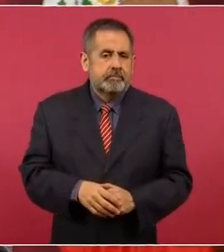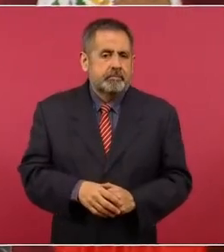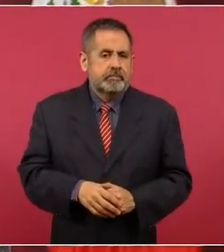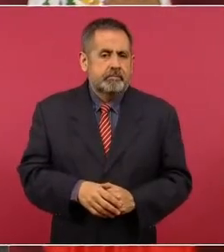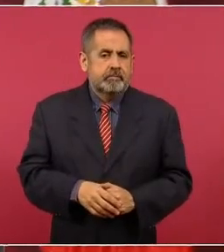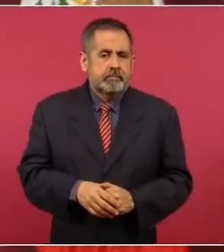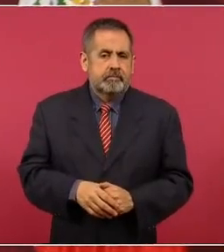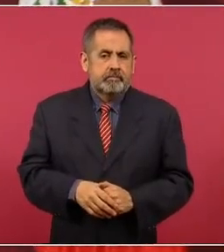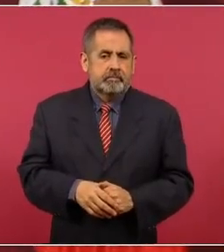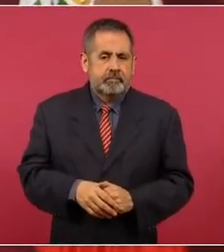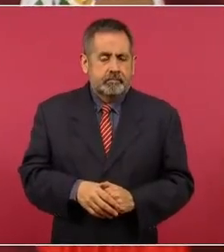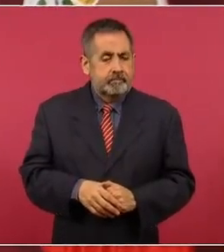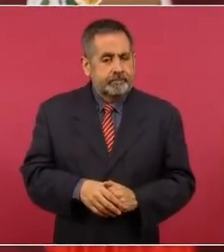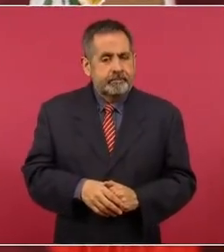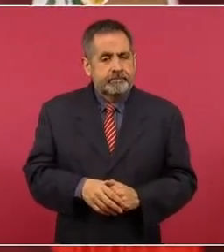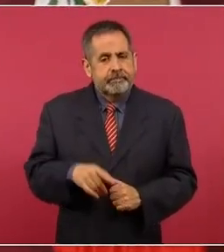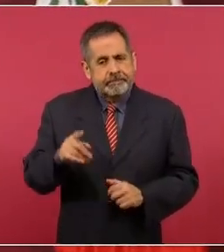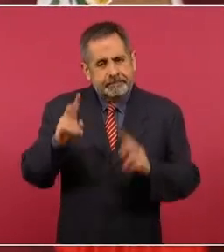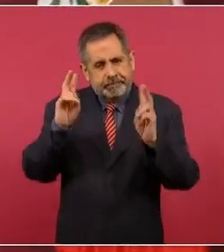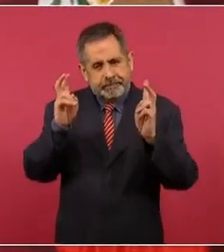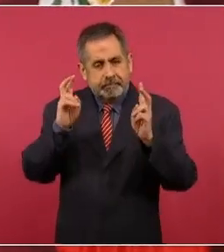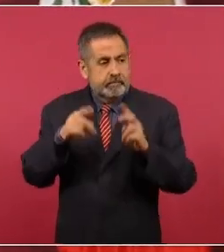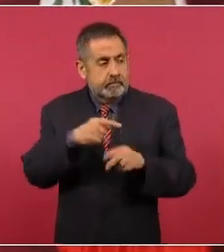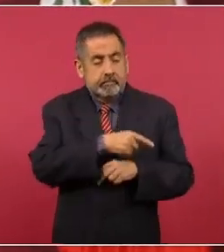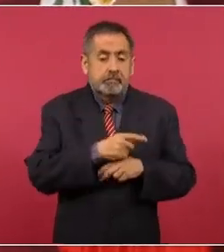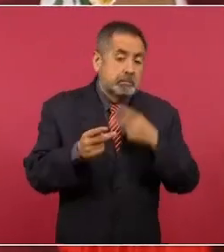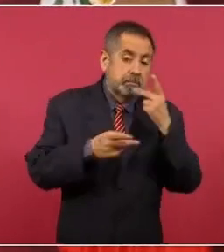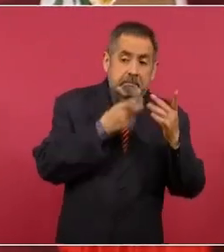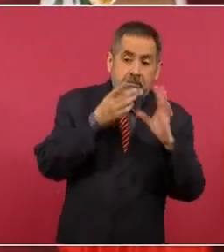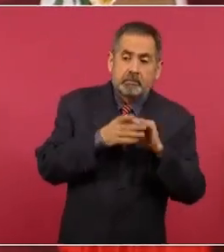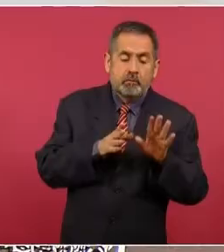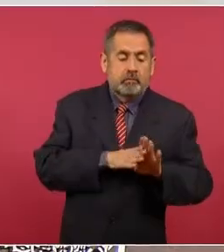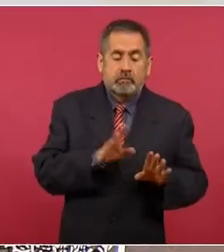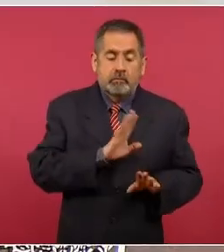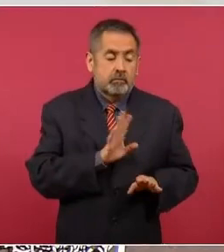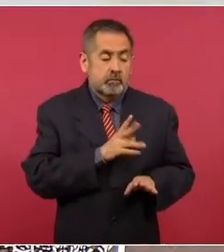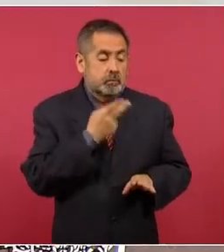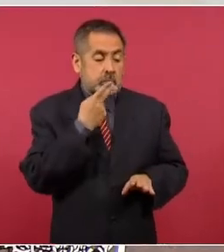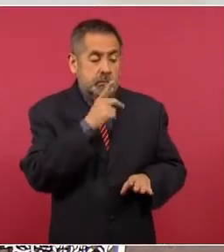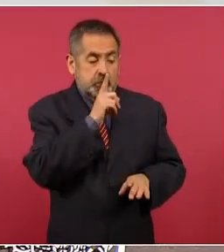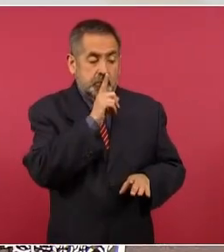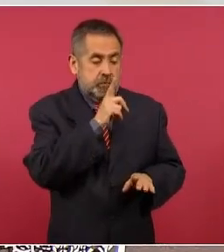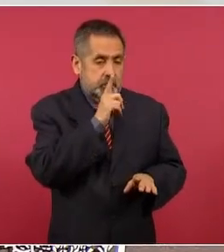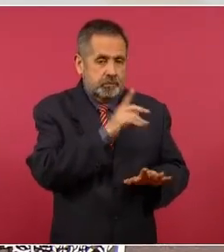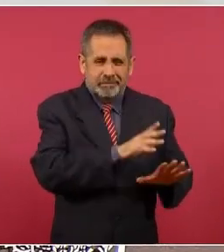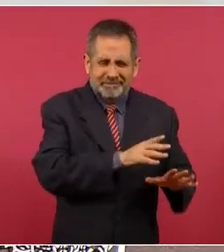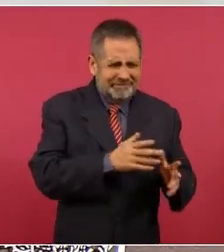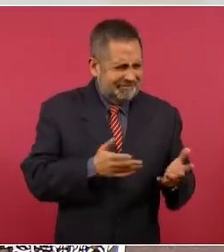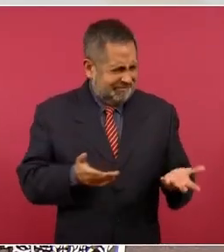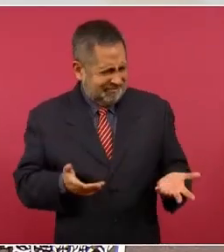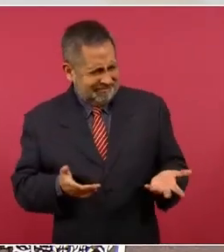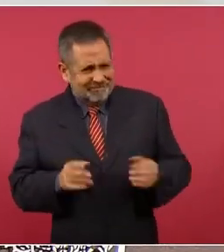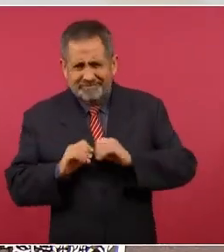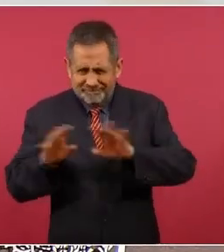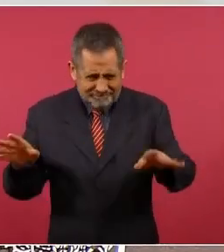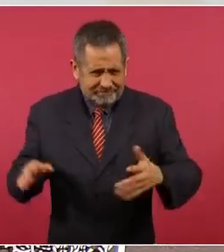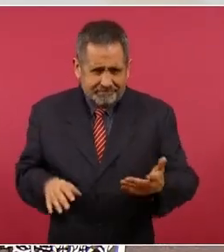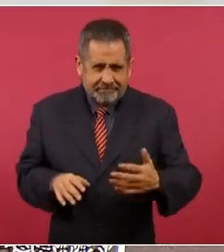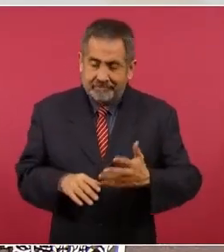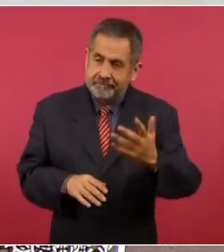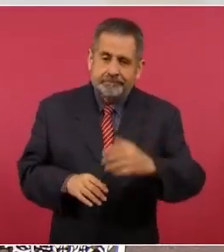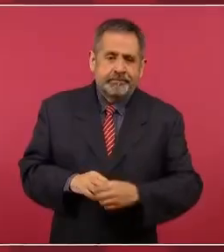son temas vedados en los medios de información. Imagínense que